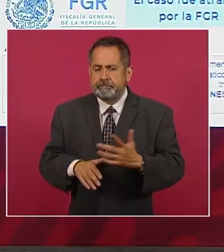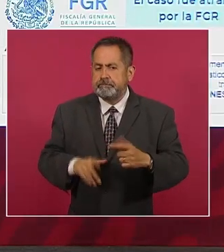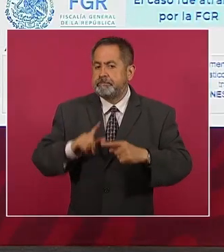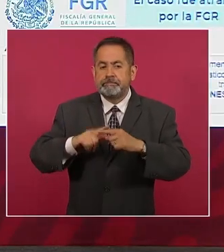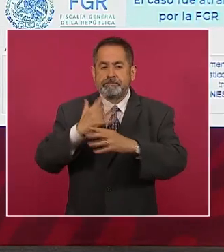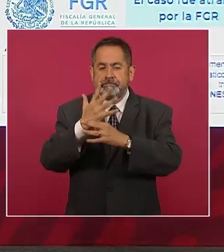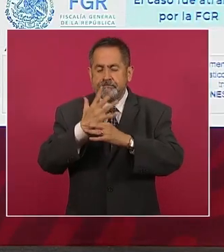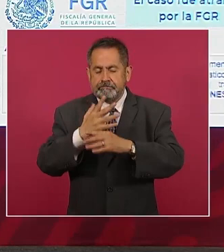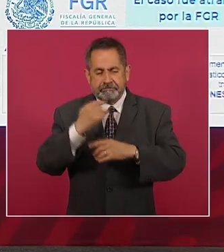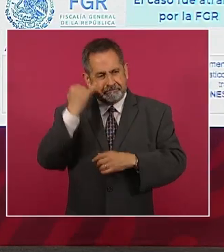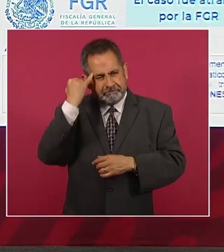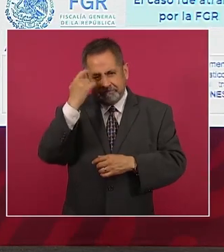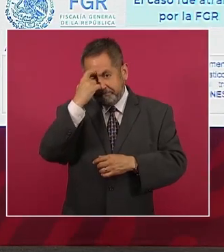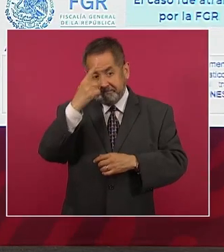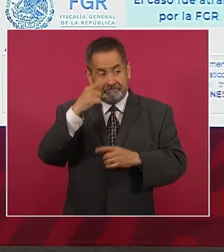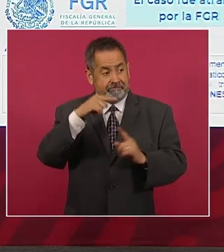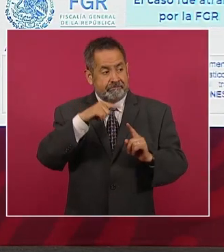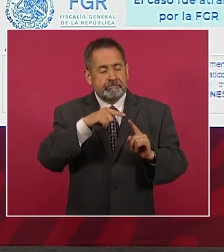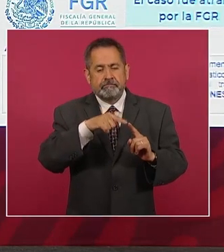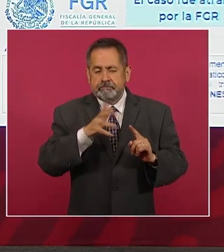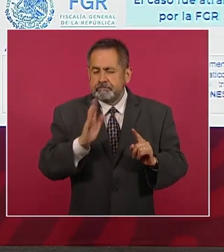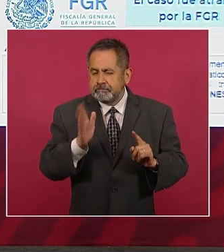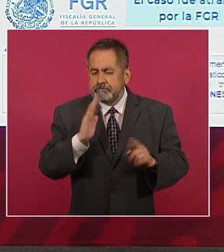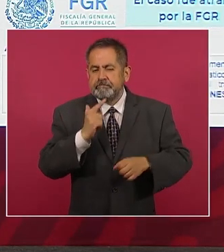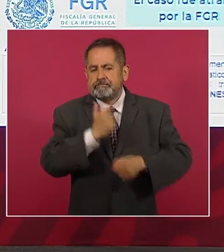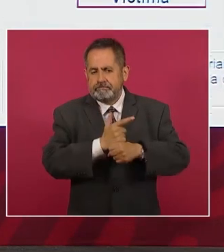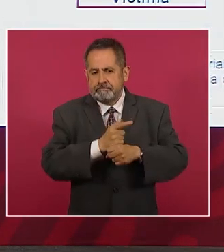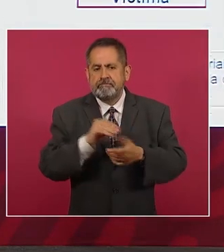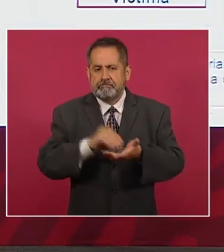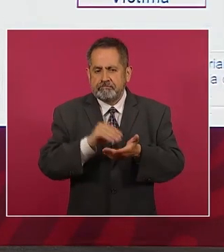intelectual y están en proceso de investigación.